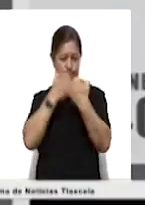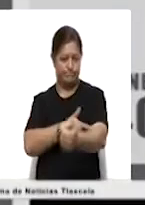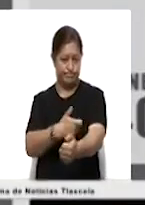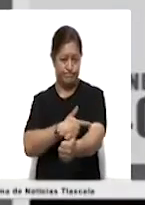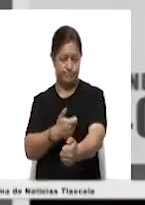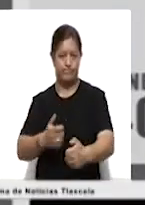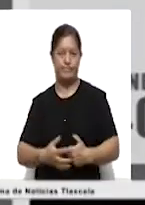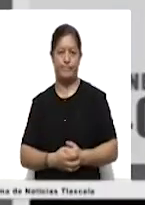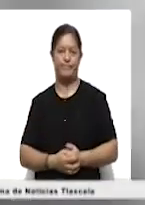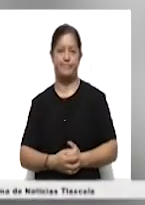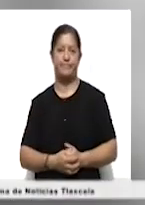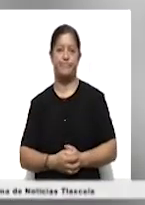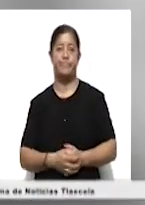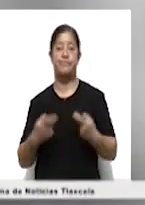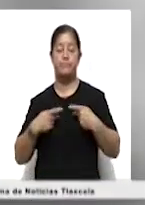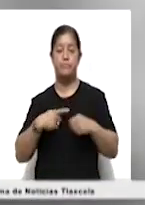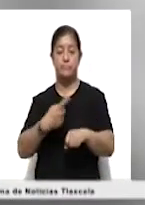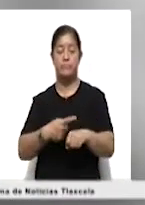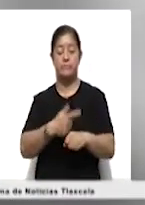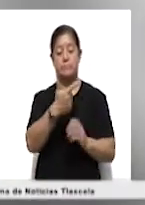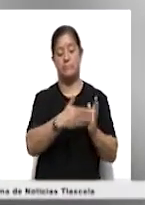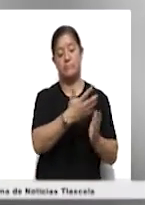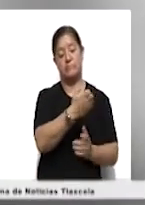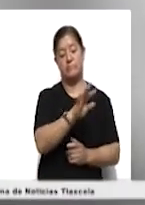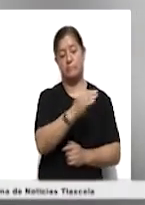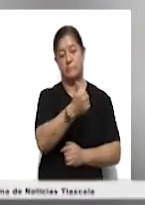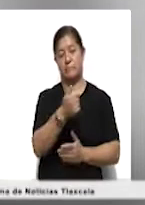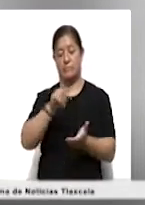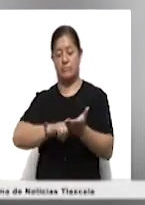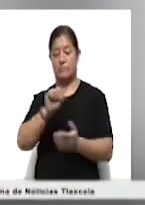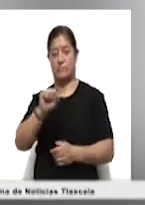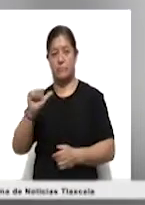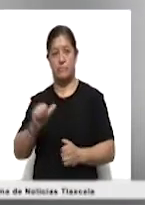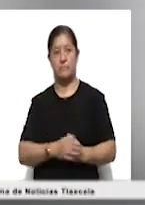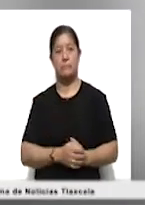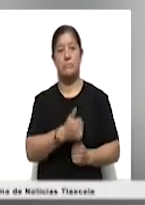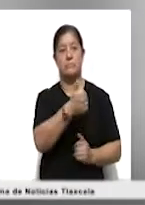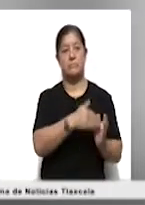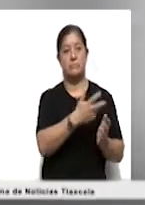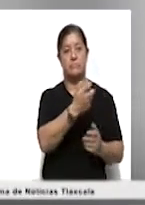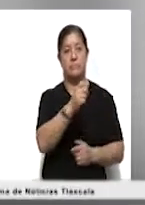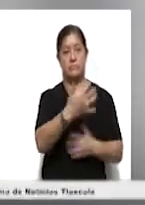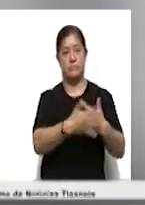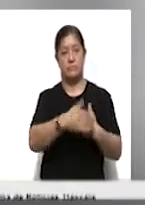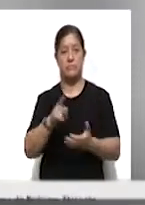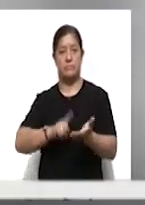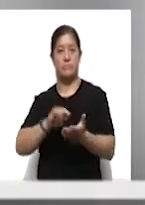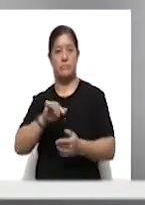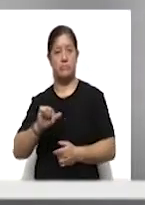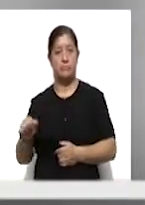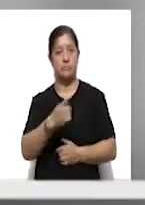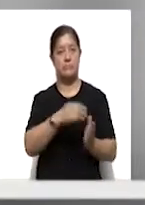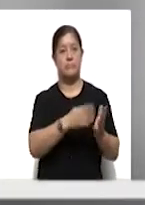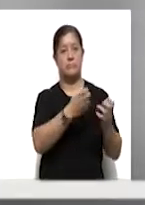de resultado. Del total de casos positivos, siete mil quinientos cuarenta y seis se han registrado en la CESA, seis mil ochocientos quince en el IMSS,